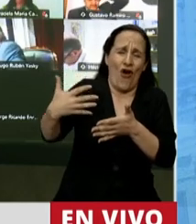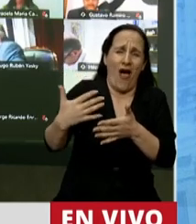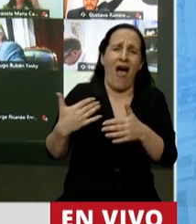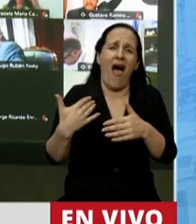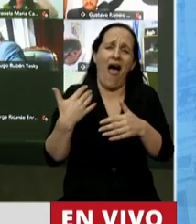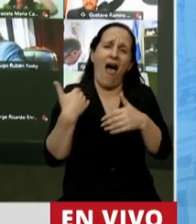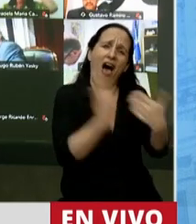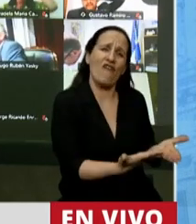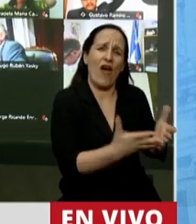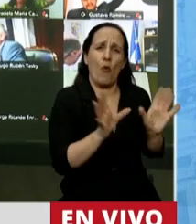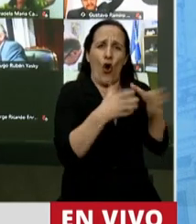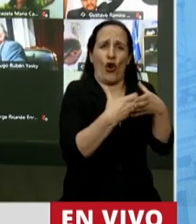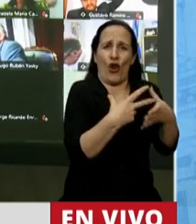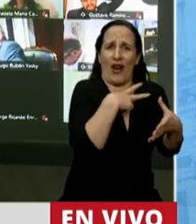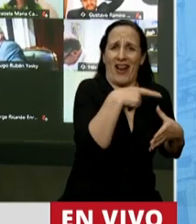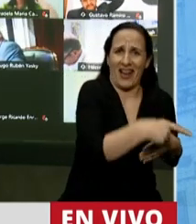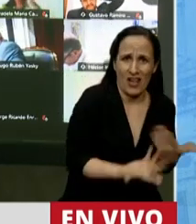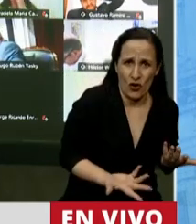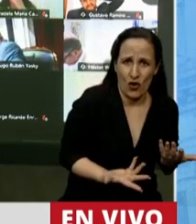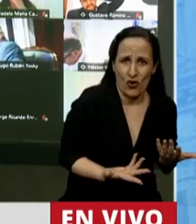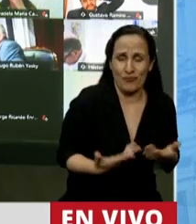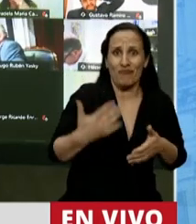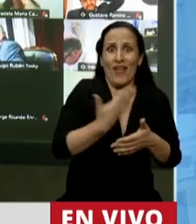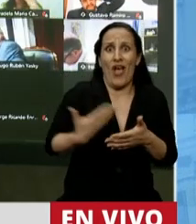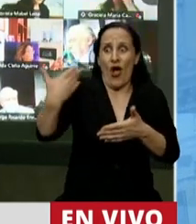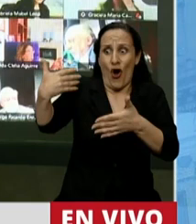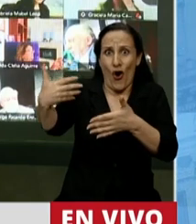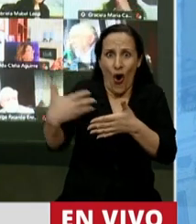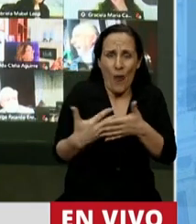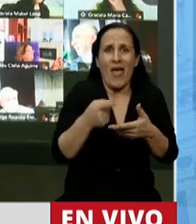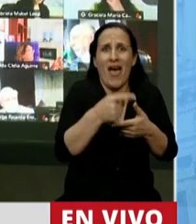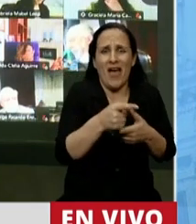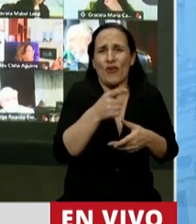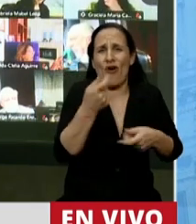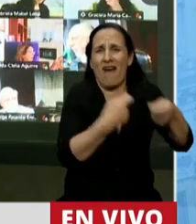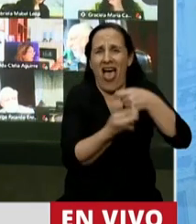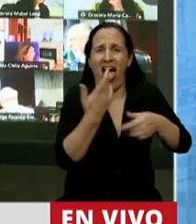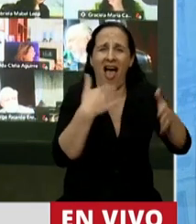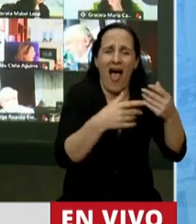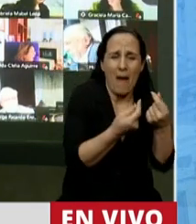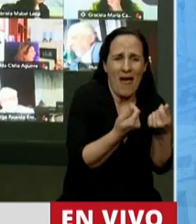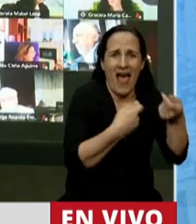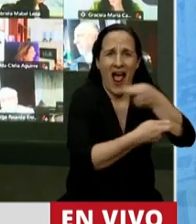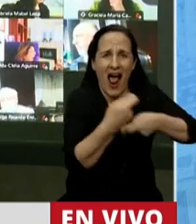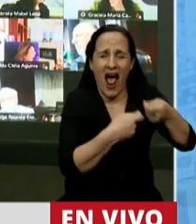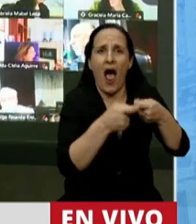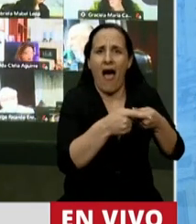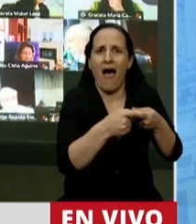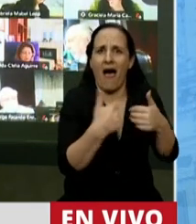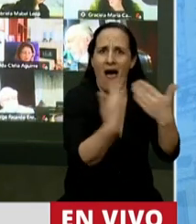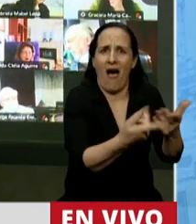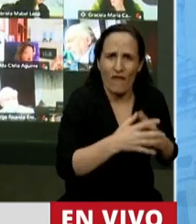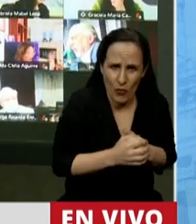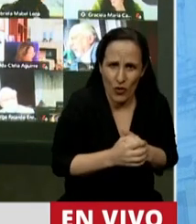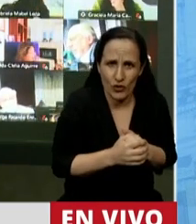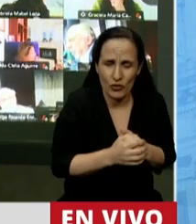ricos. De un gobierno que favoreció a los especuladores financieros. De un gobierno que le